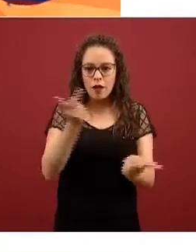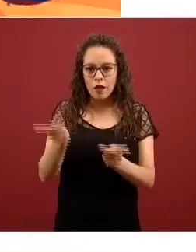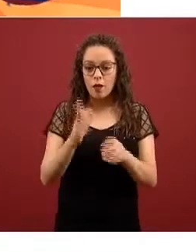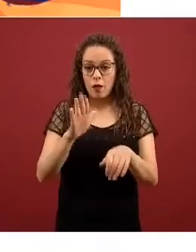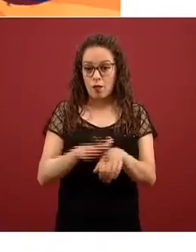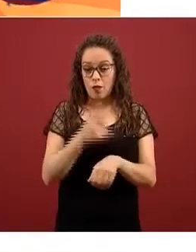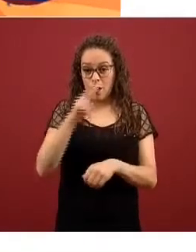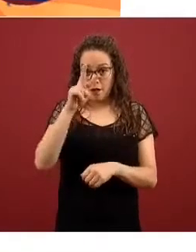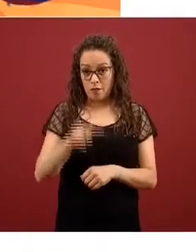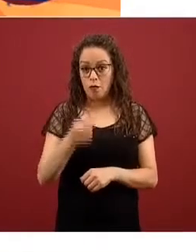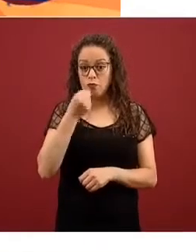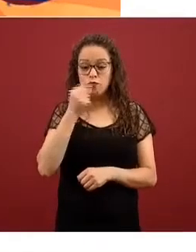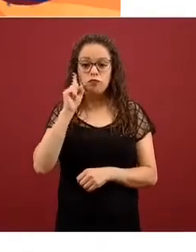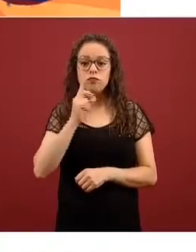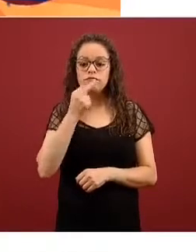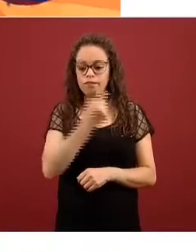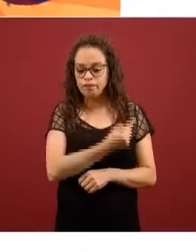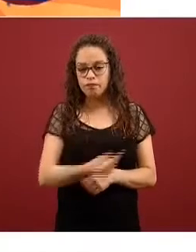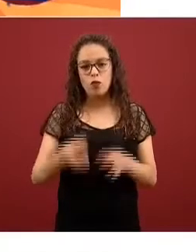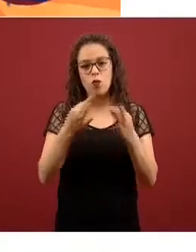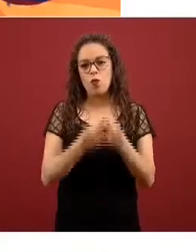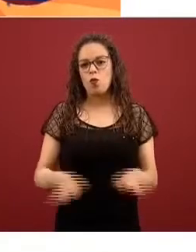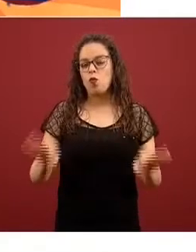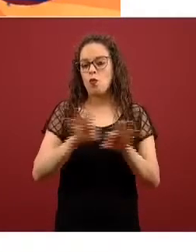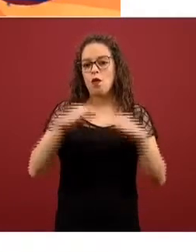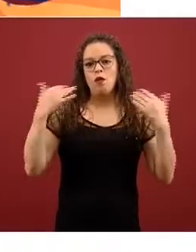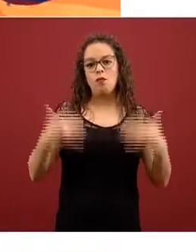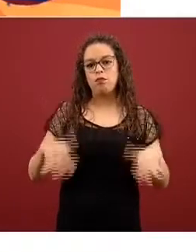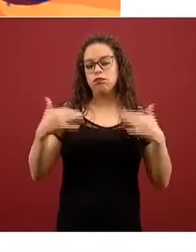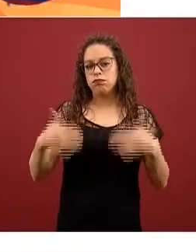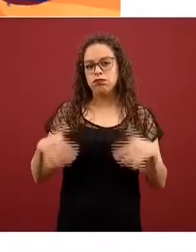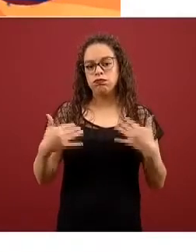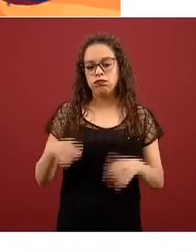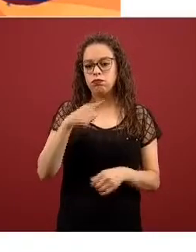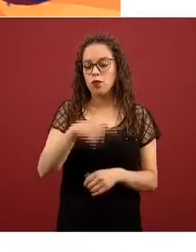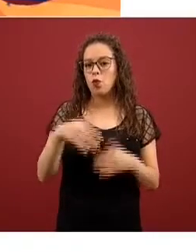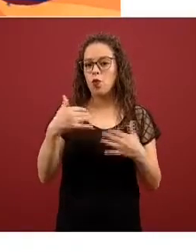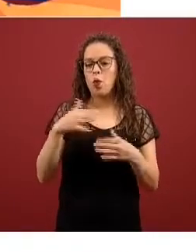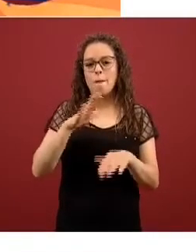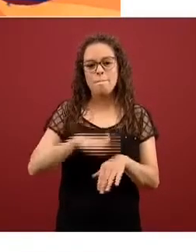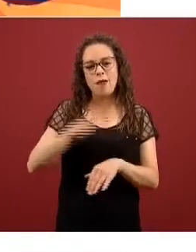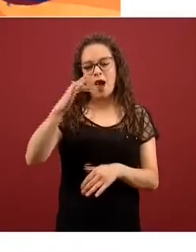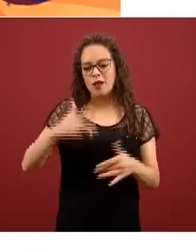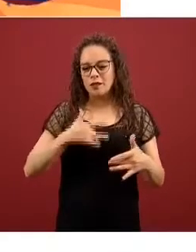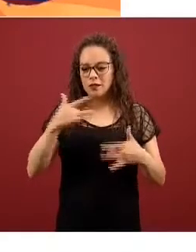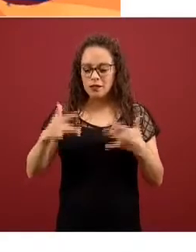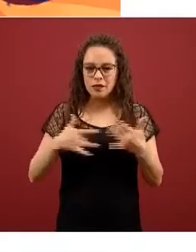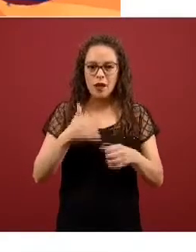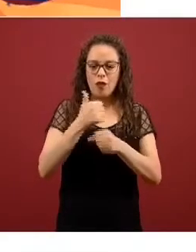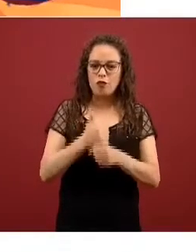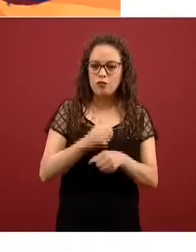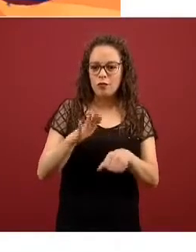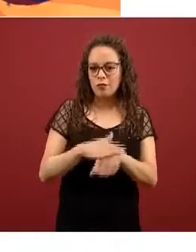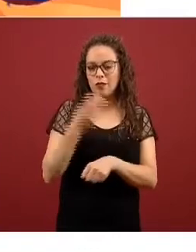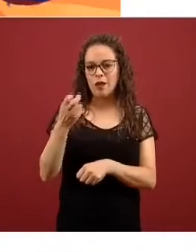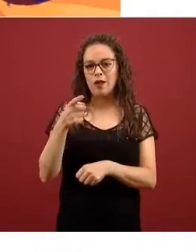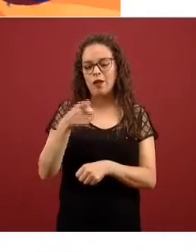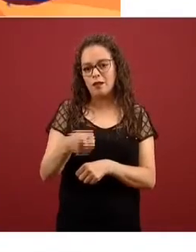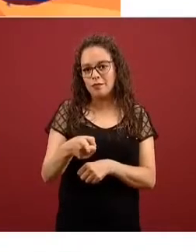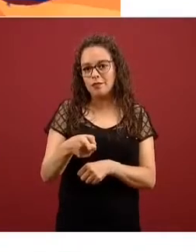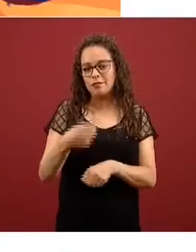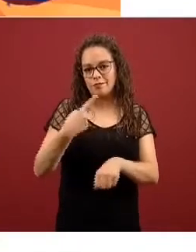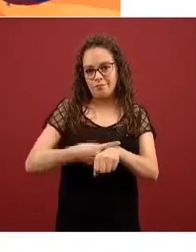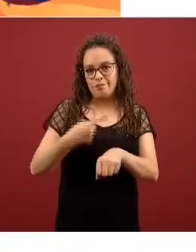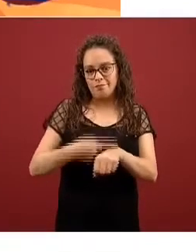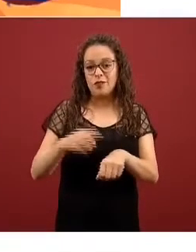de abril en vivo, pero con sana distancia. Busca los detalles en coronavirus.gov.mx. Quédate en casa y salva